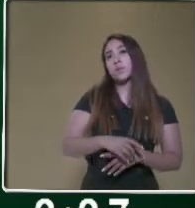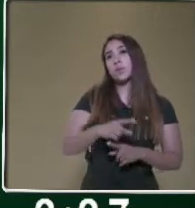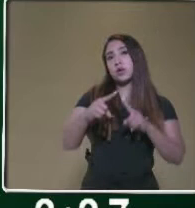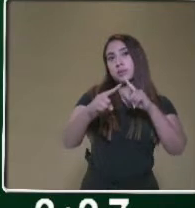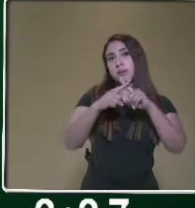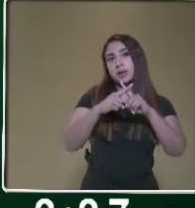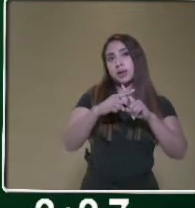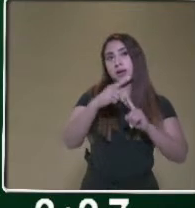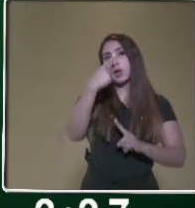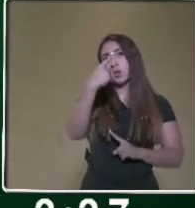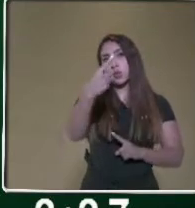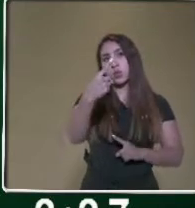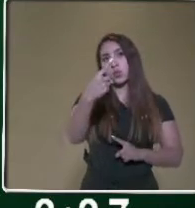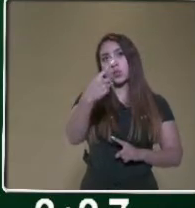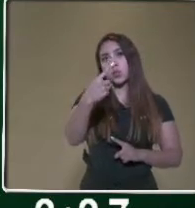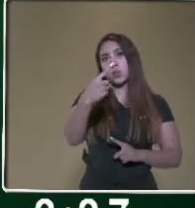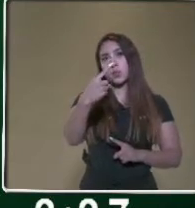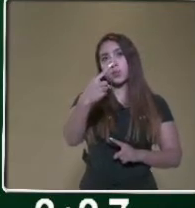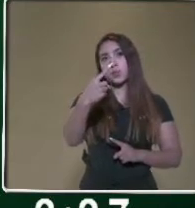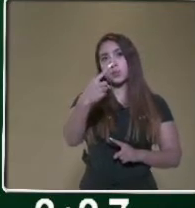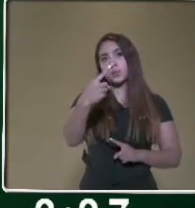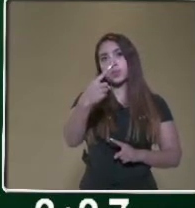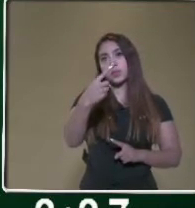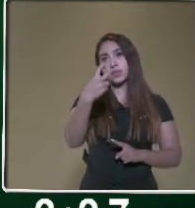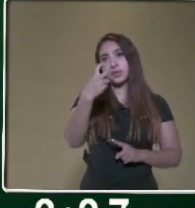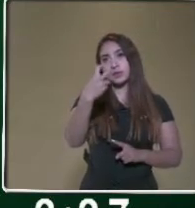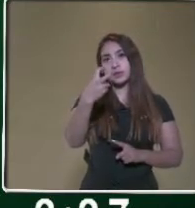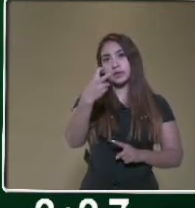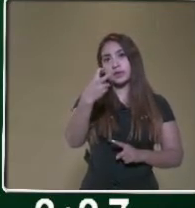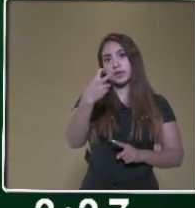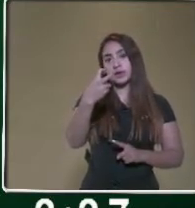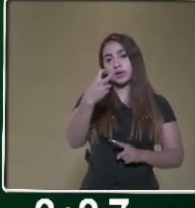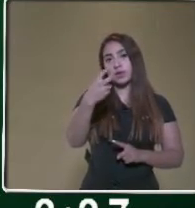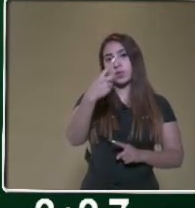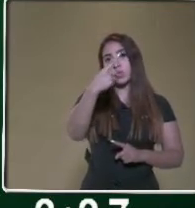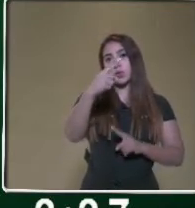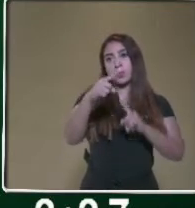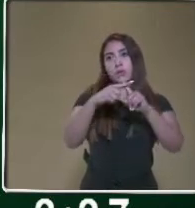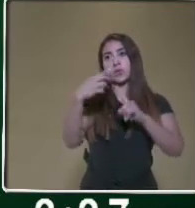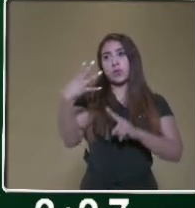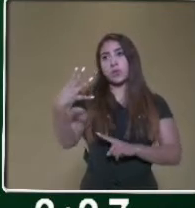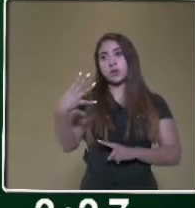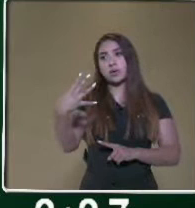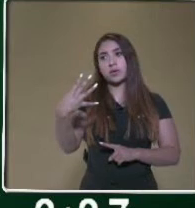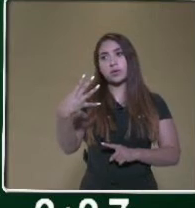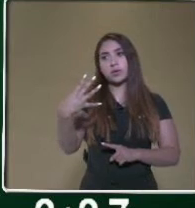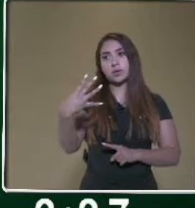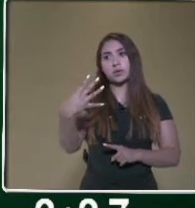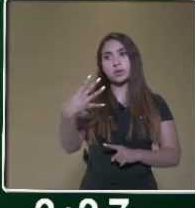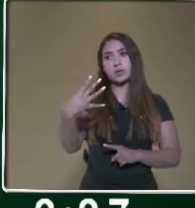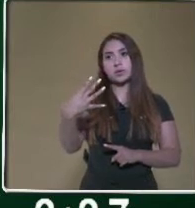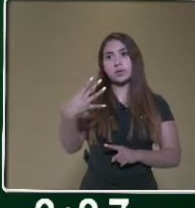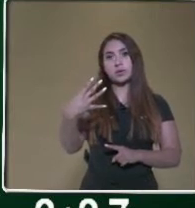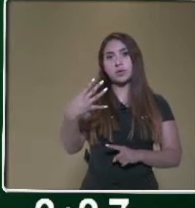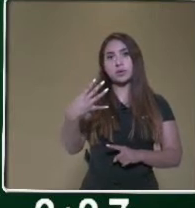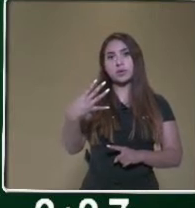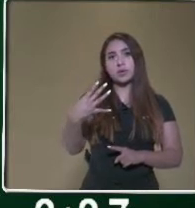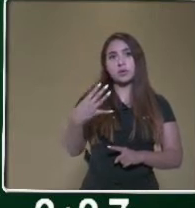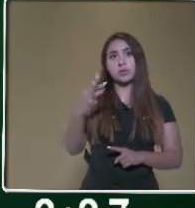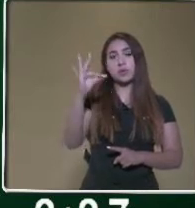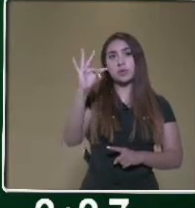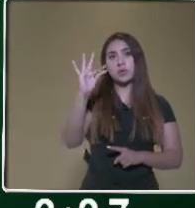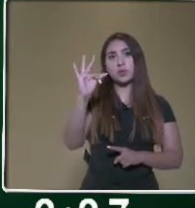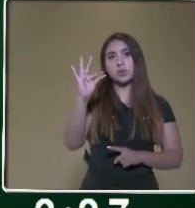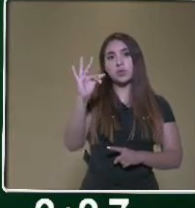y entonces 1 por 4 me va a dar 4, que en este caso sería 40, porque está multiplicando